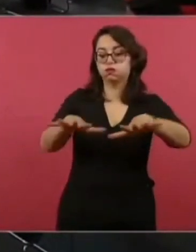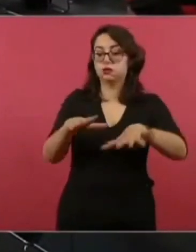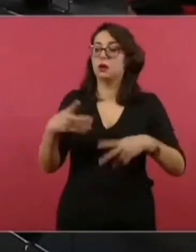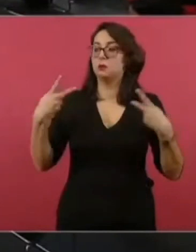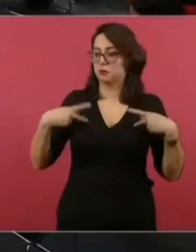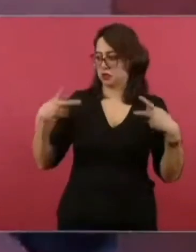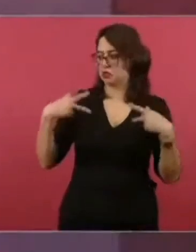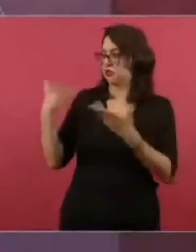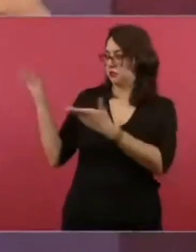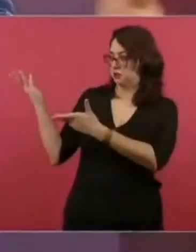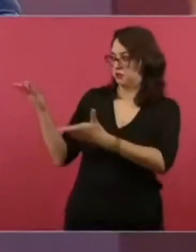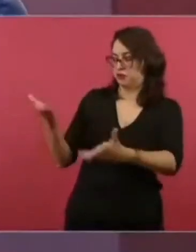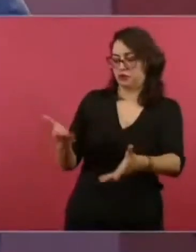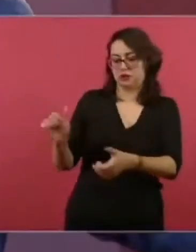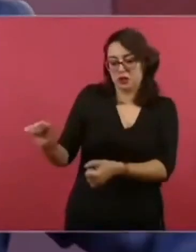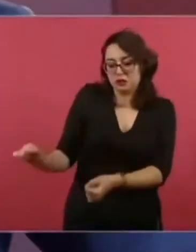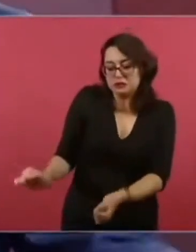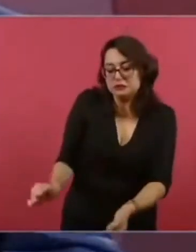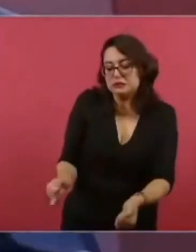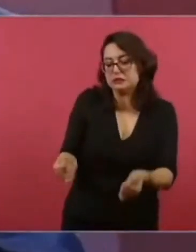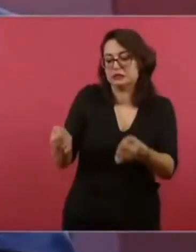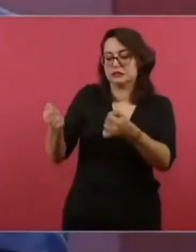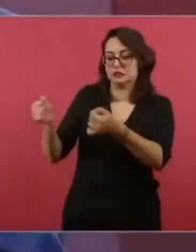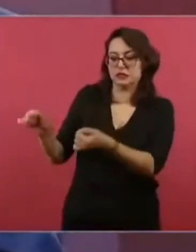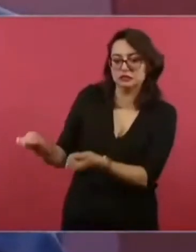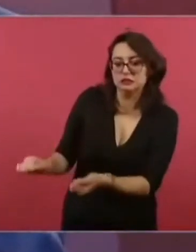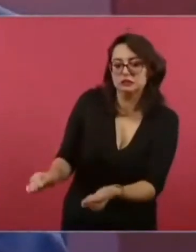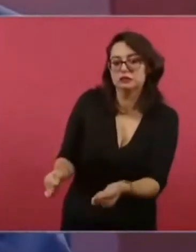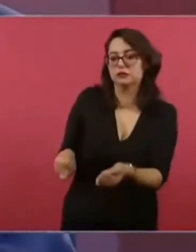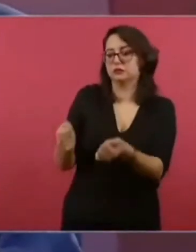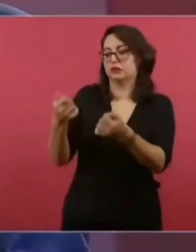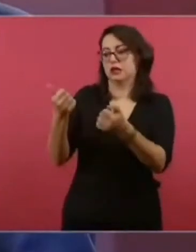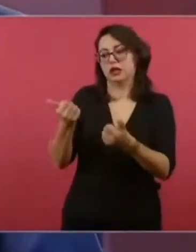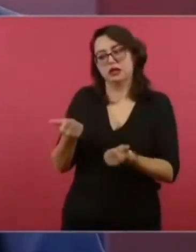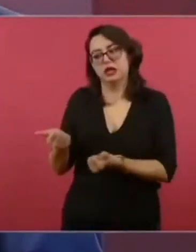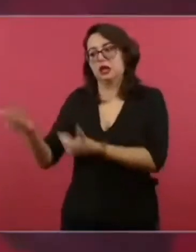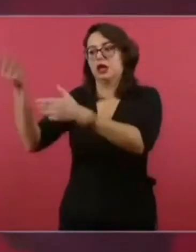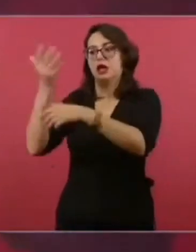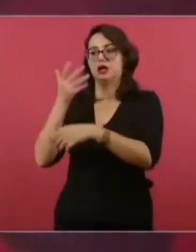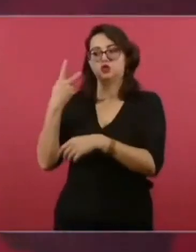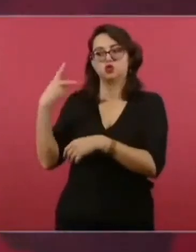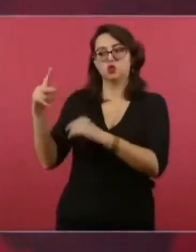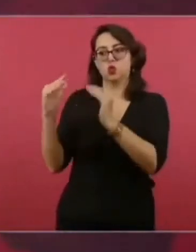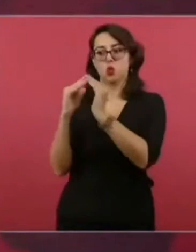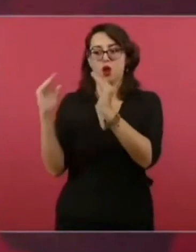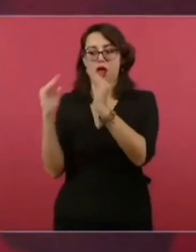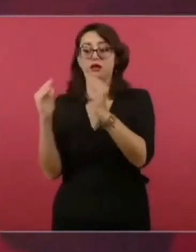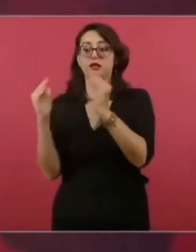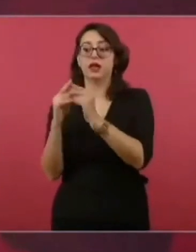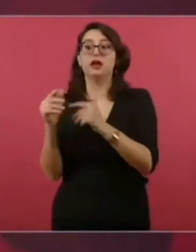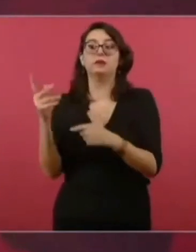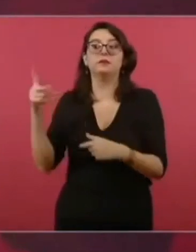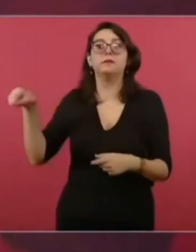Y así se hacían de una base, al grado de que llegaba